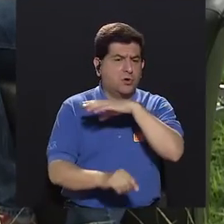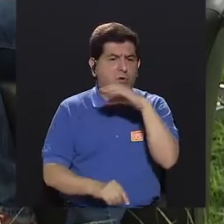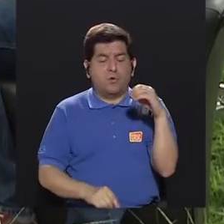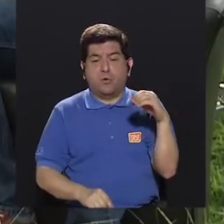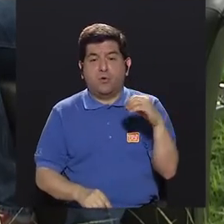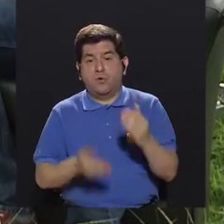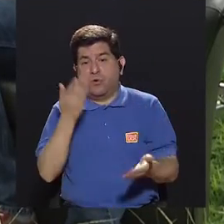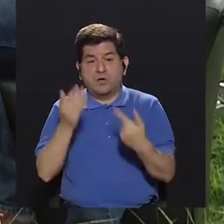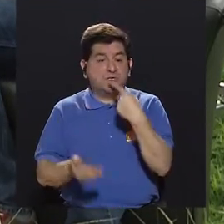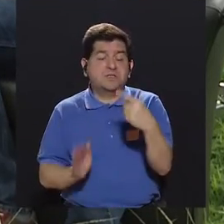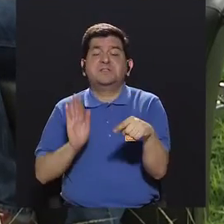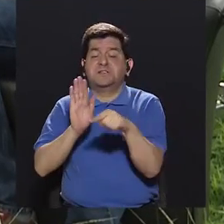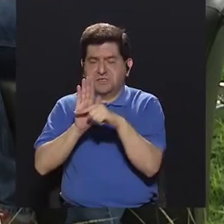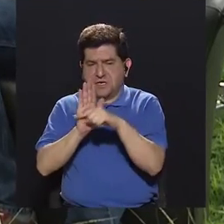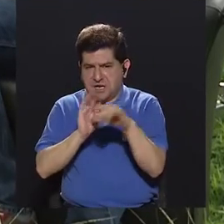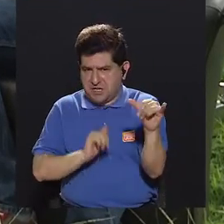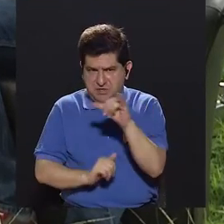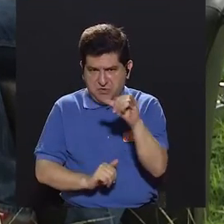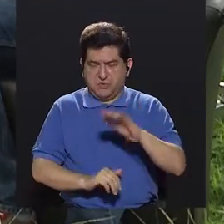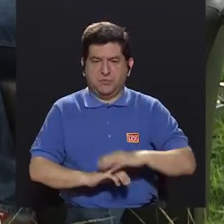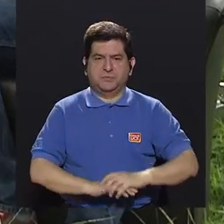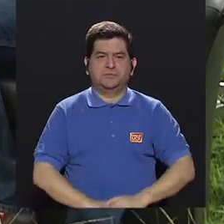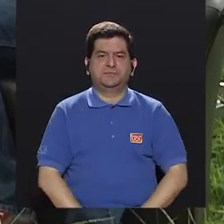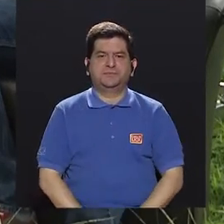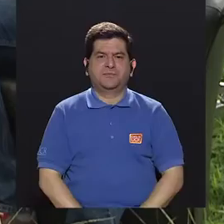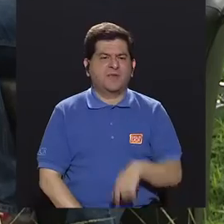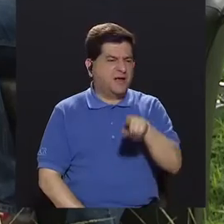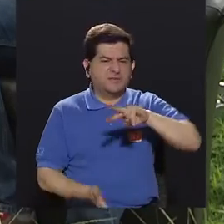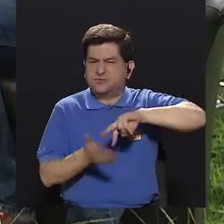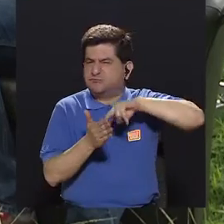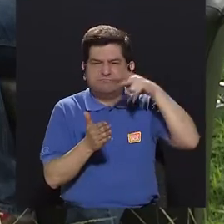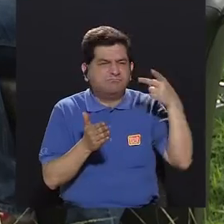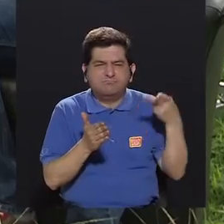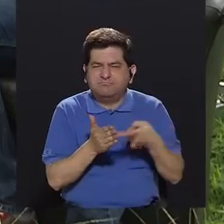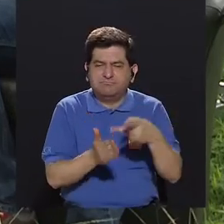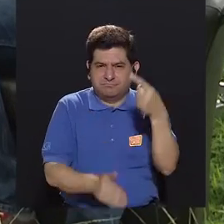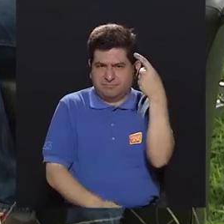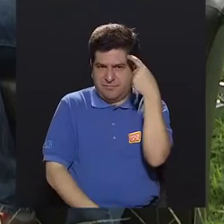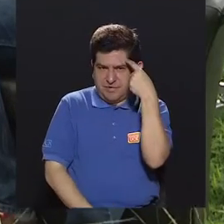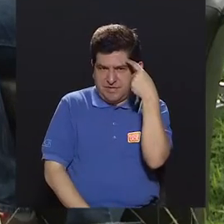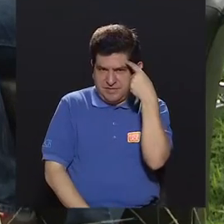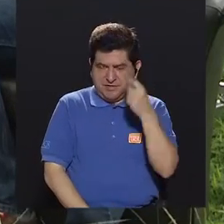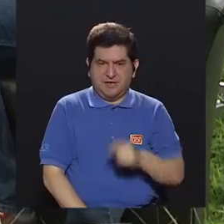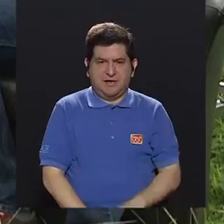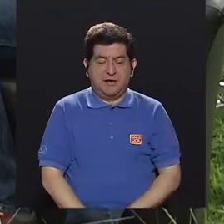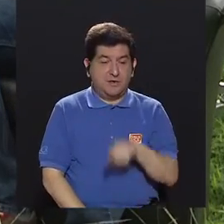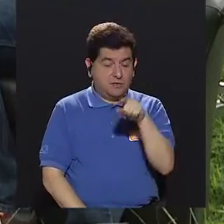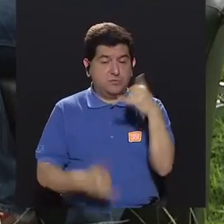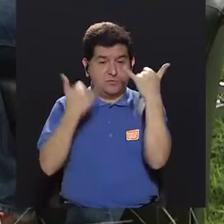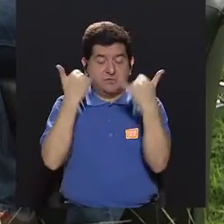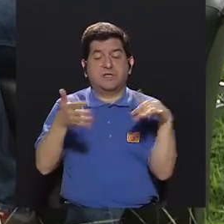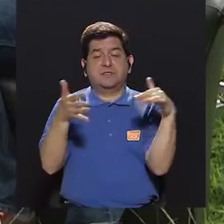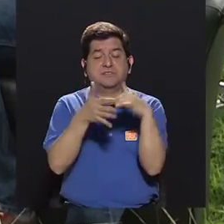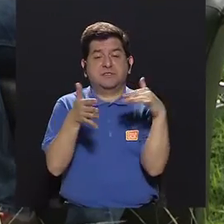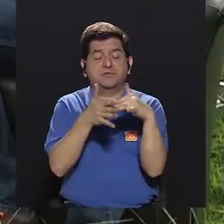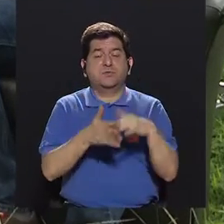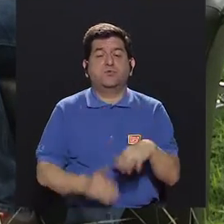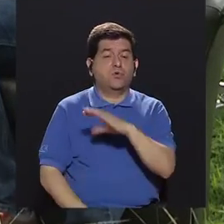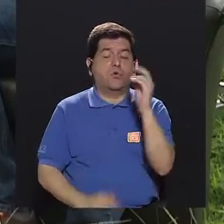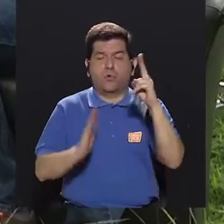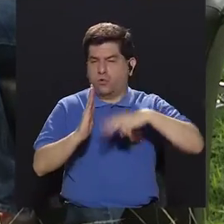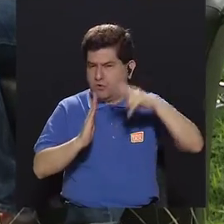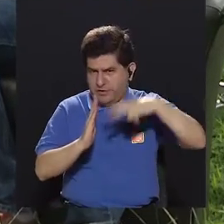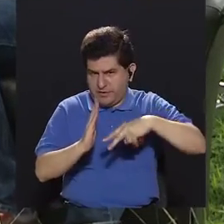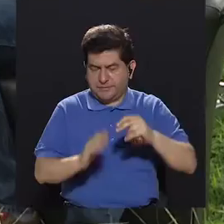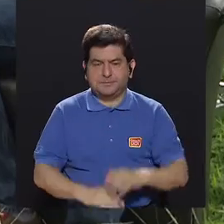digamos, voy a llamarlas negativas. ¿Esto qué representa? A nivel de lo que ustedes después han podido estudiar y leer.